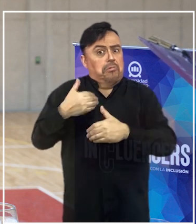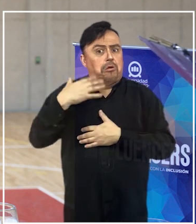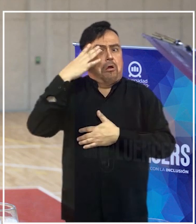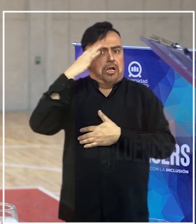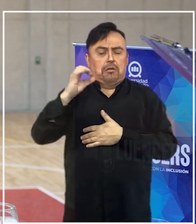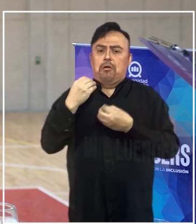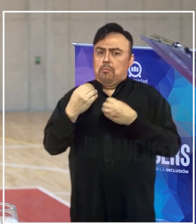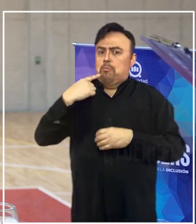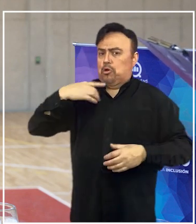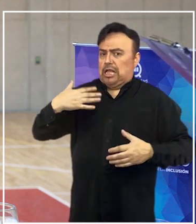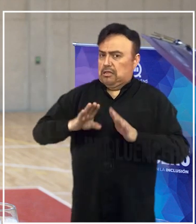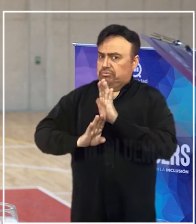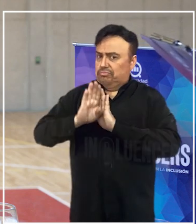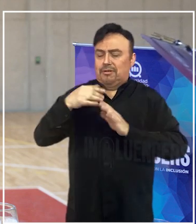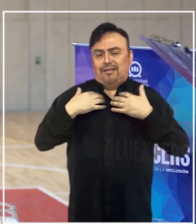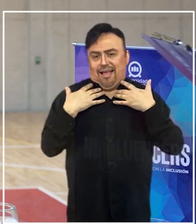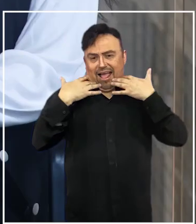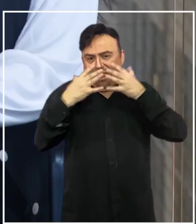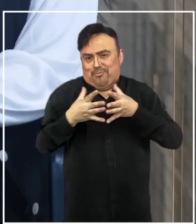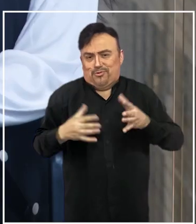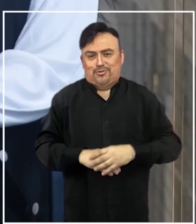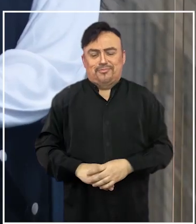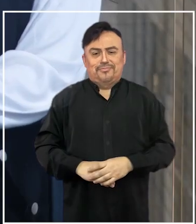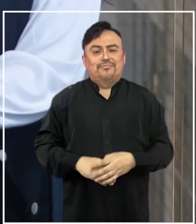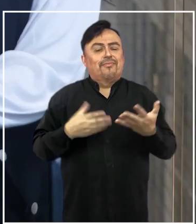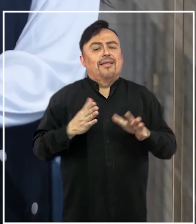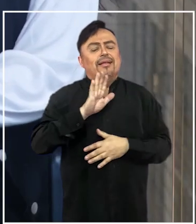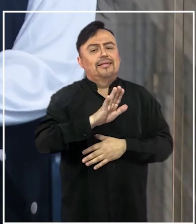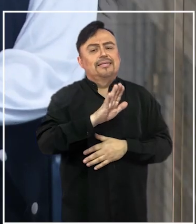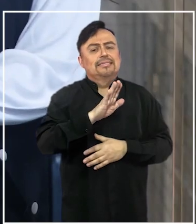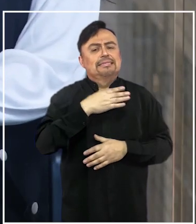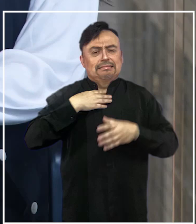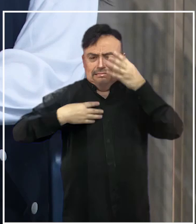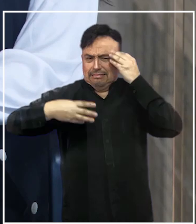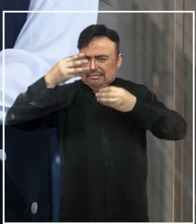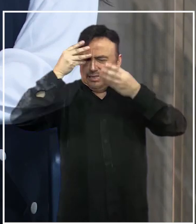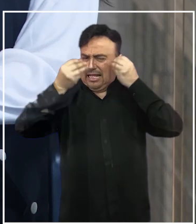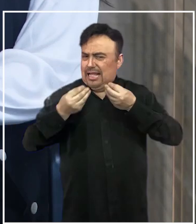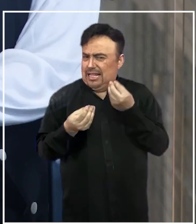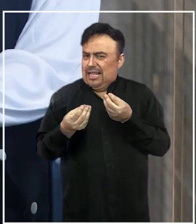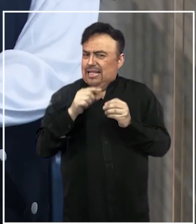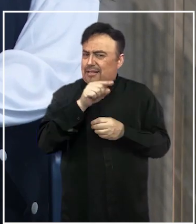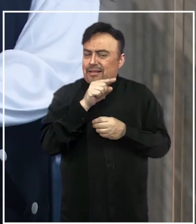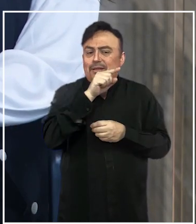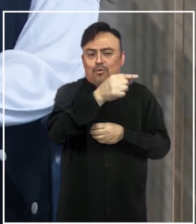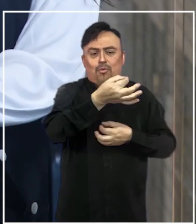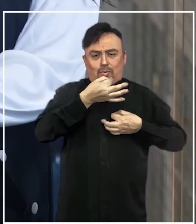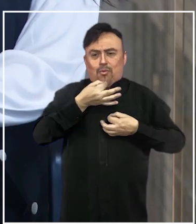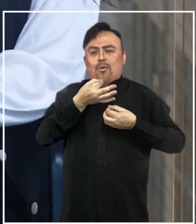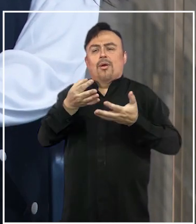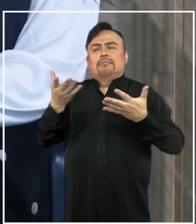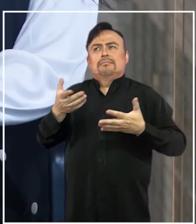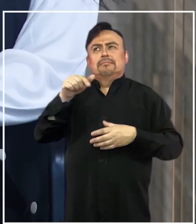importante y nos alegra muchísimo que así sea. En términos de aprendizaje, ¿qué aprendizaje nos dejan los